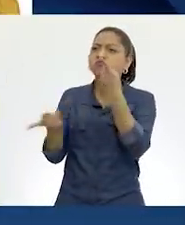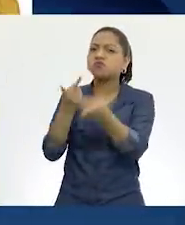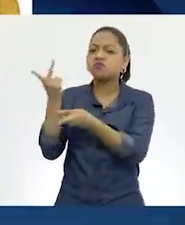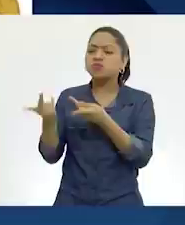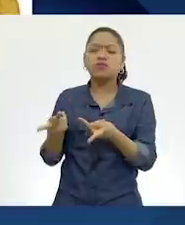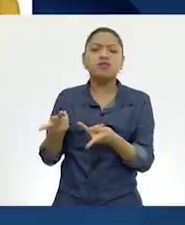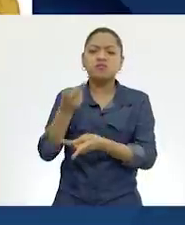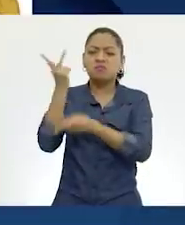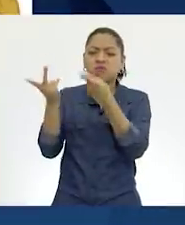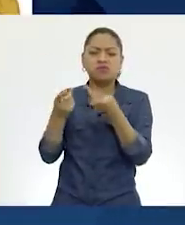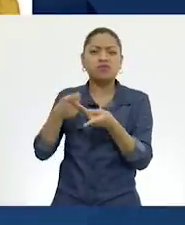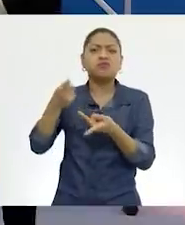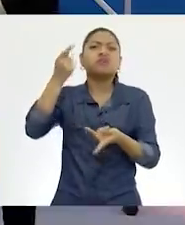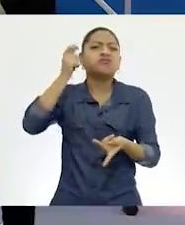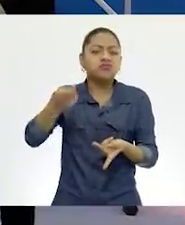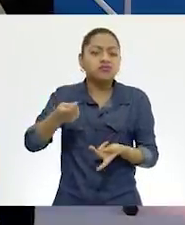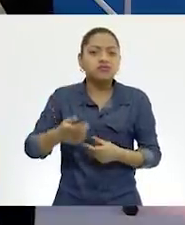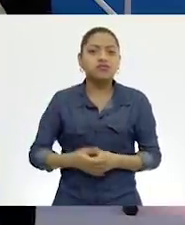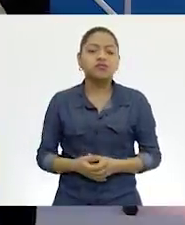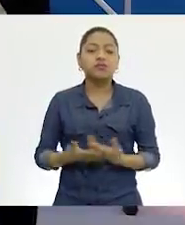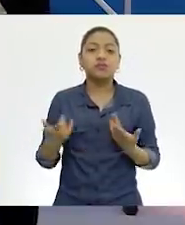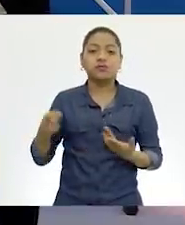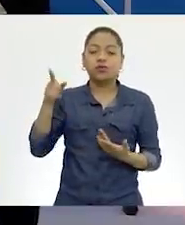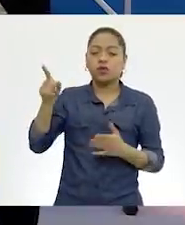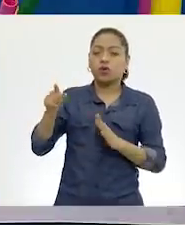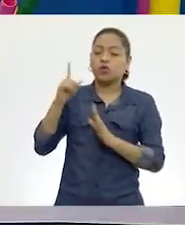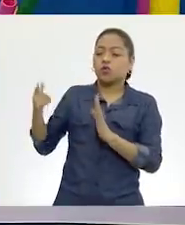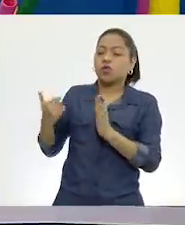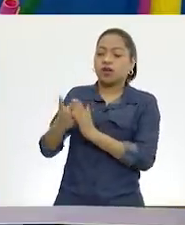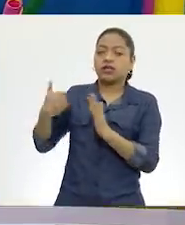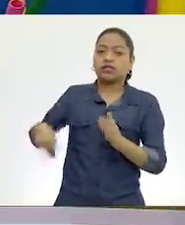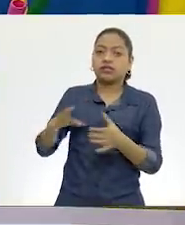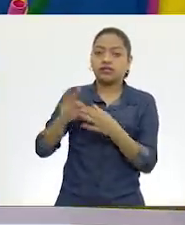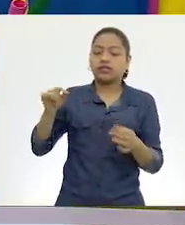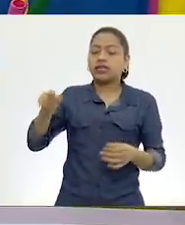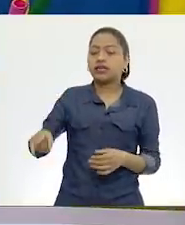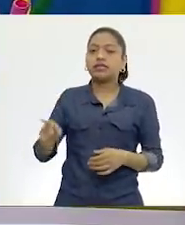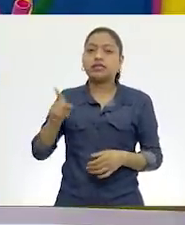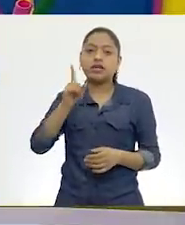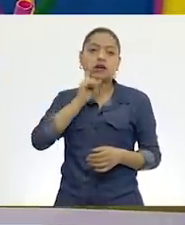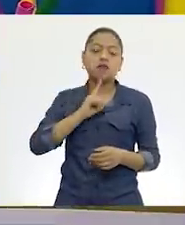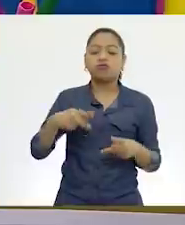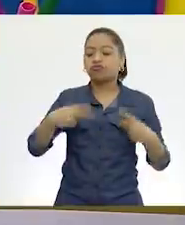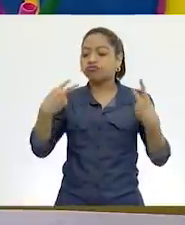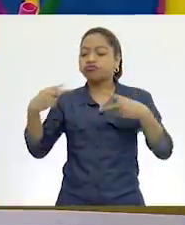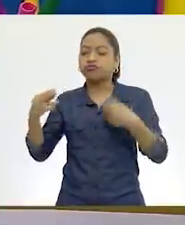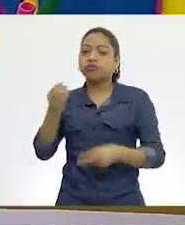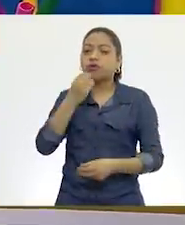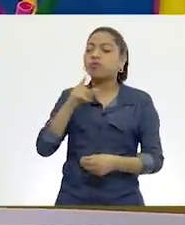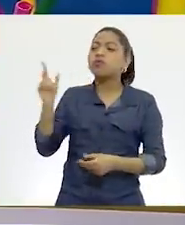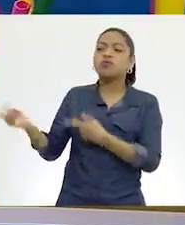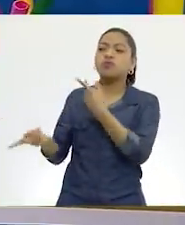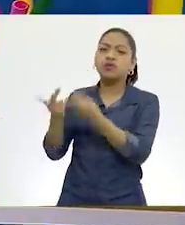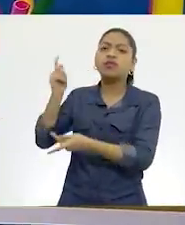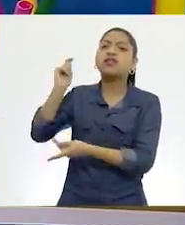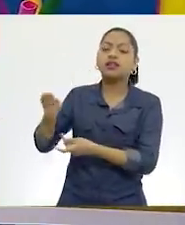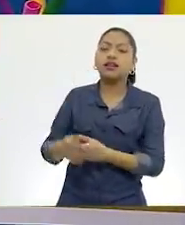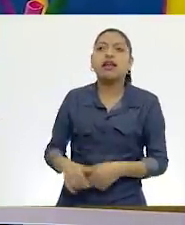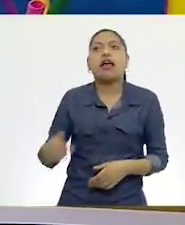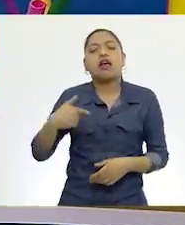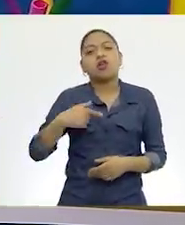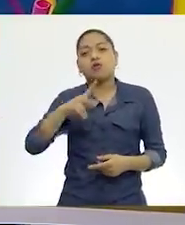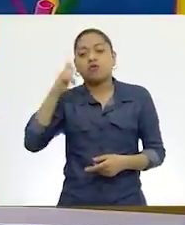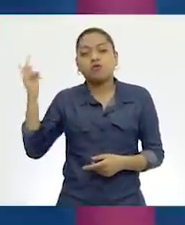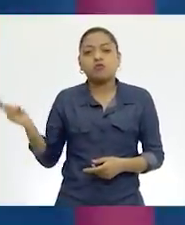María, ¿qué les preguntarías? Por ejemplo, a esta señora que dices que tiene mucho tiempo, ¿qué le preguntarías? Le preguntaría, por